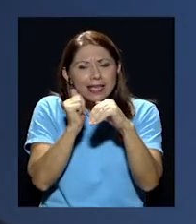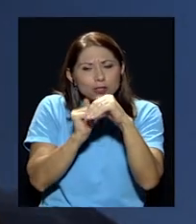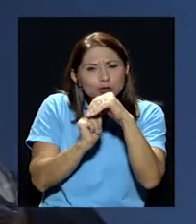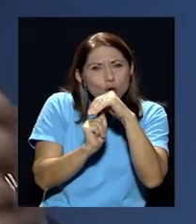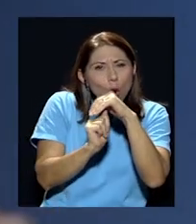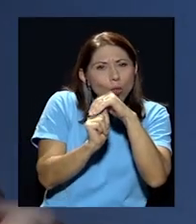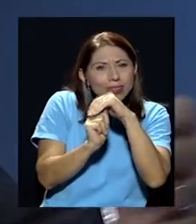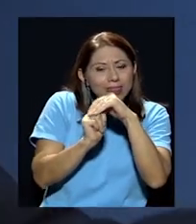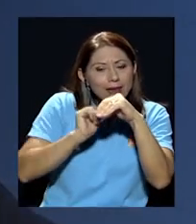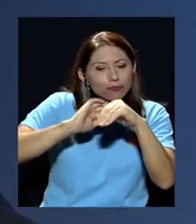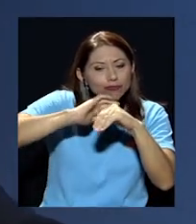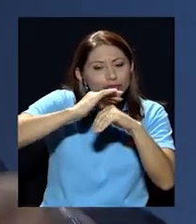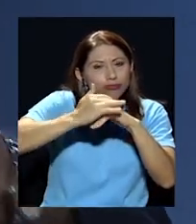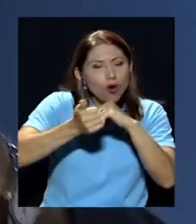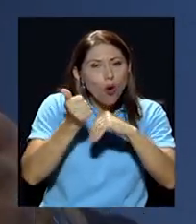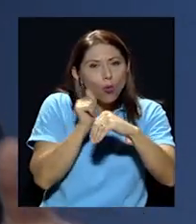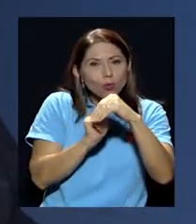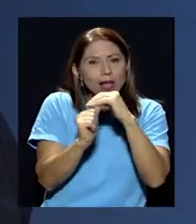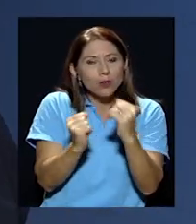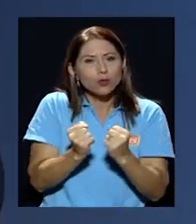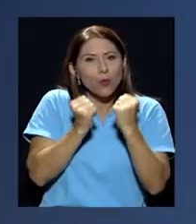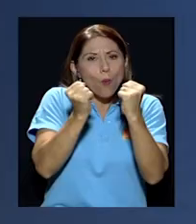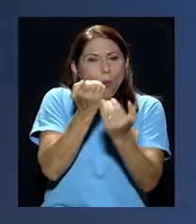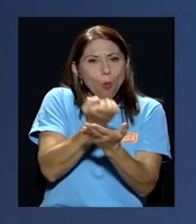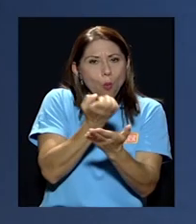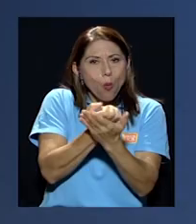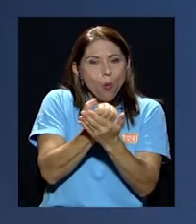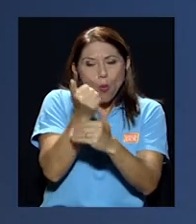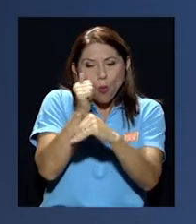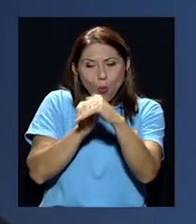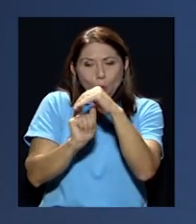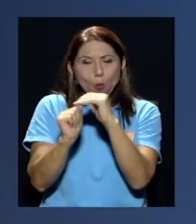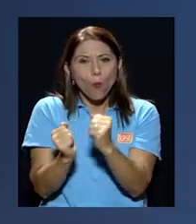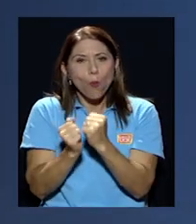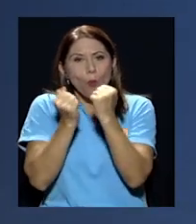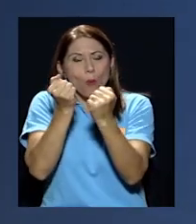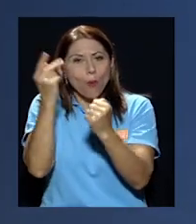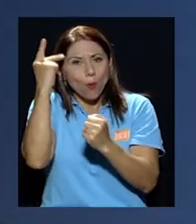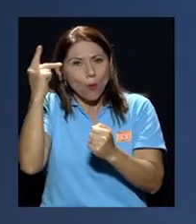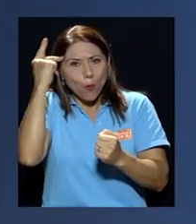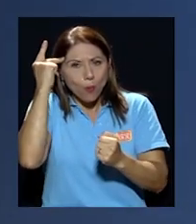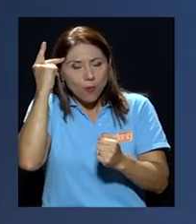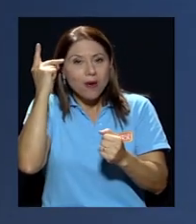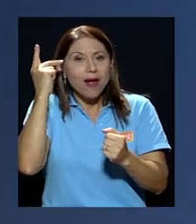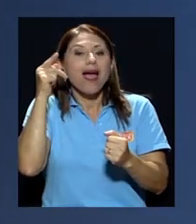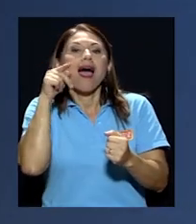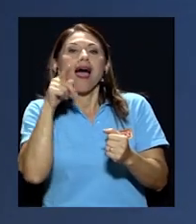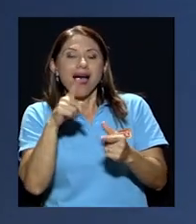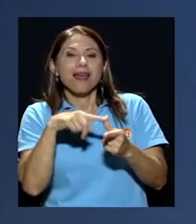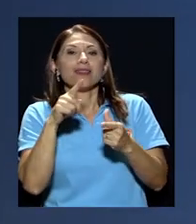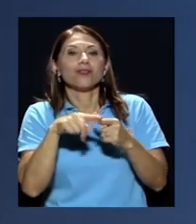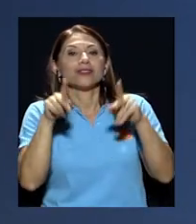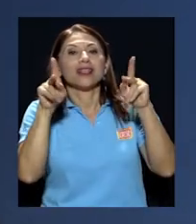ocultando los poderes económicos o los poderes políticos de los sectores entonces hace que la gente